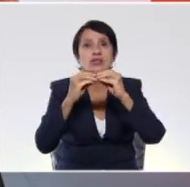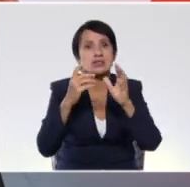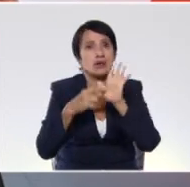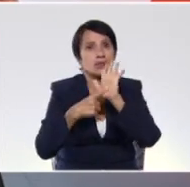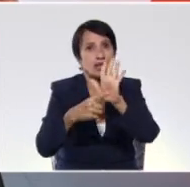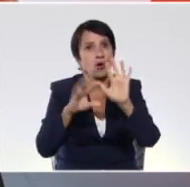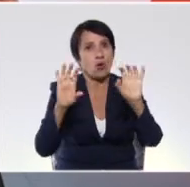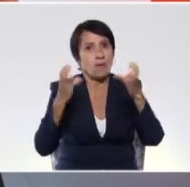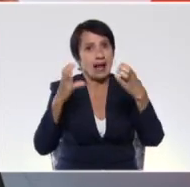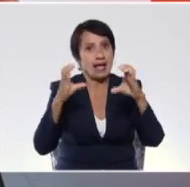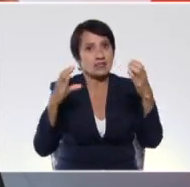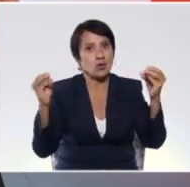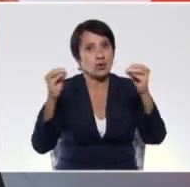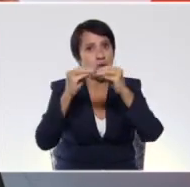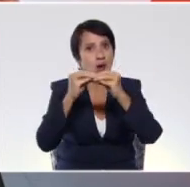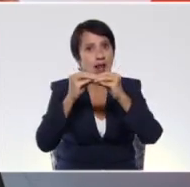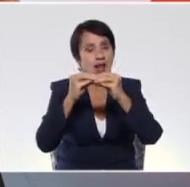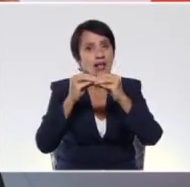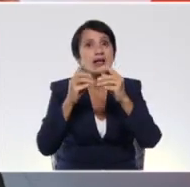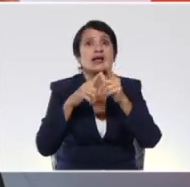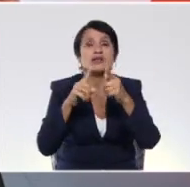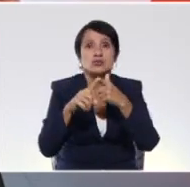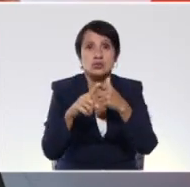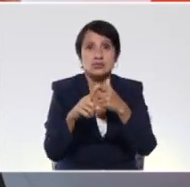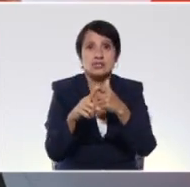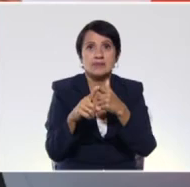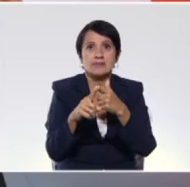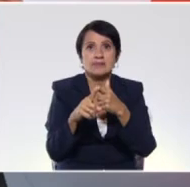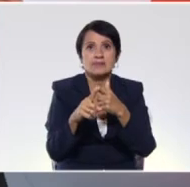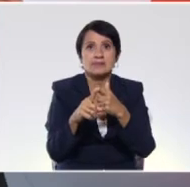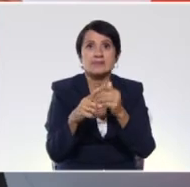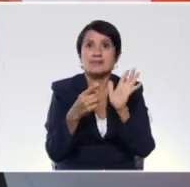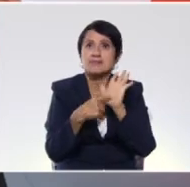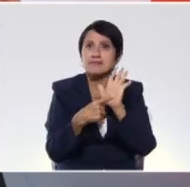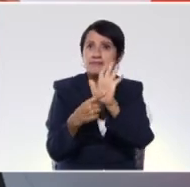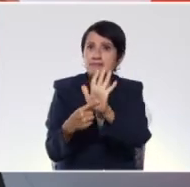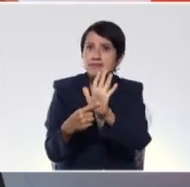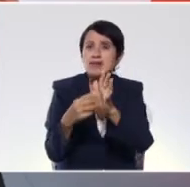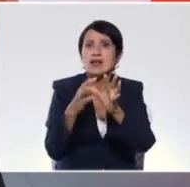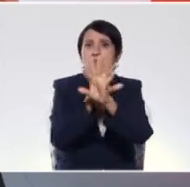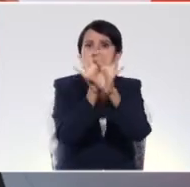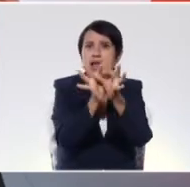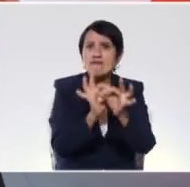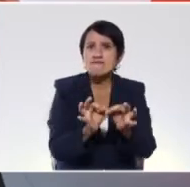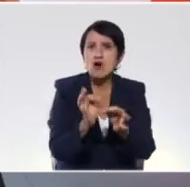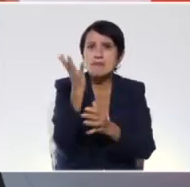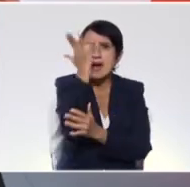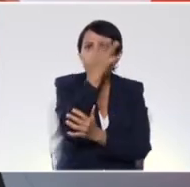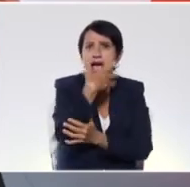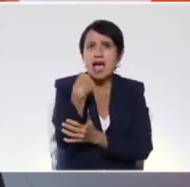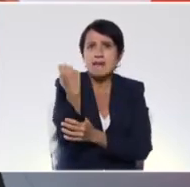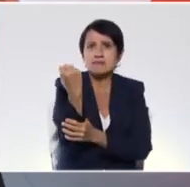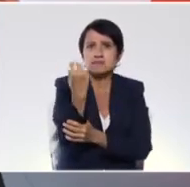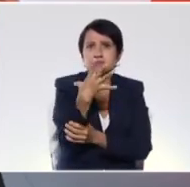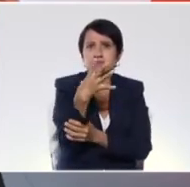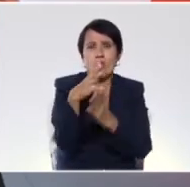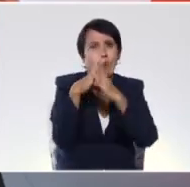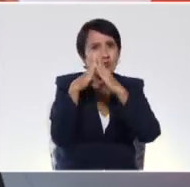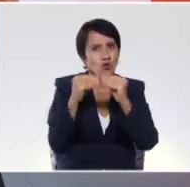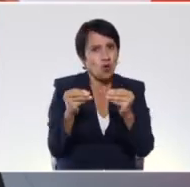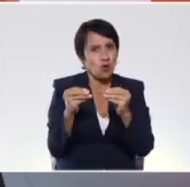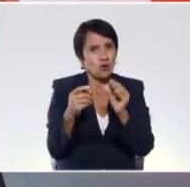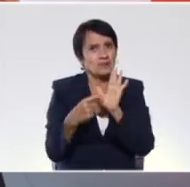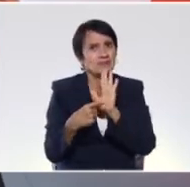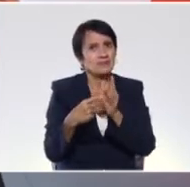comparación. De esta manera entonces, Yelixa, de una manera bella, hermosa, con piropos y todo,